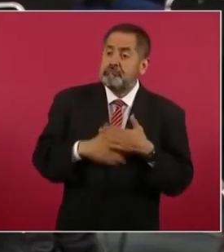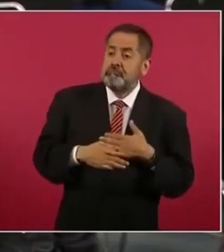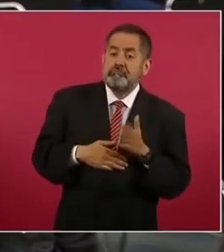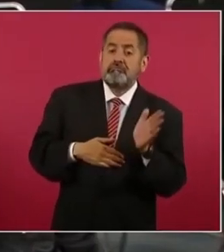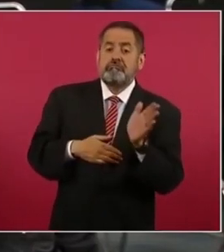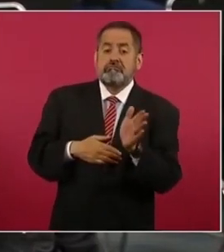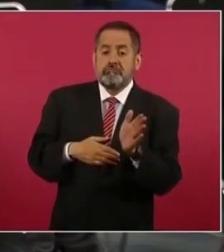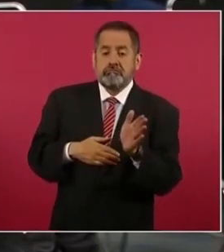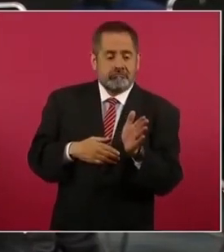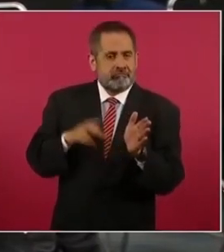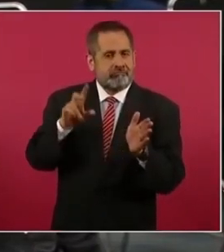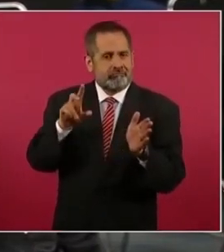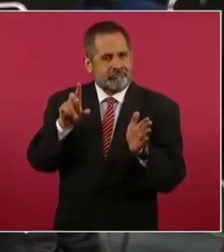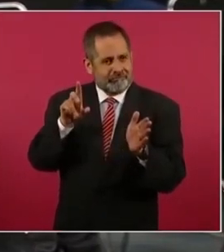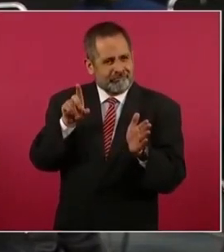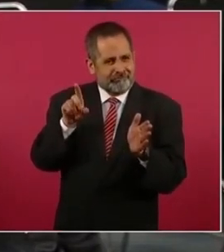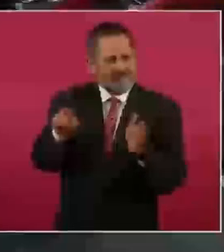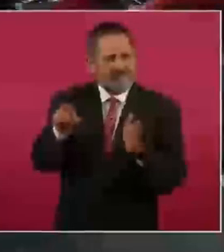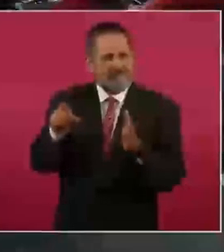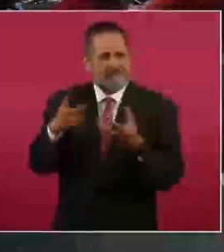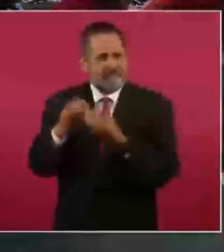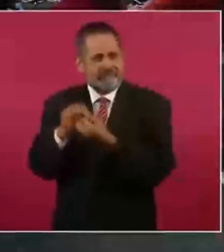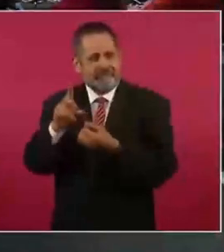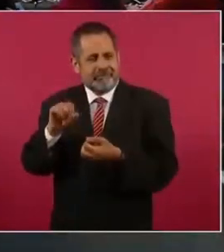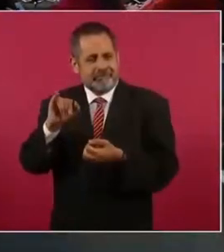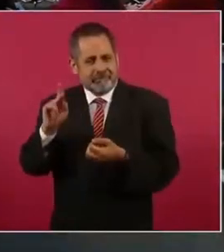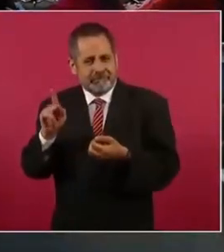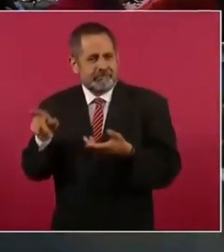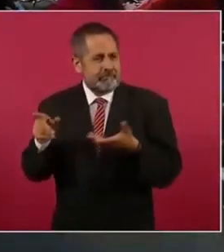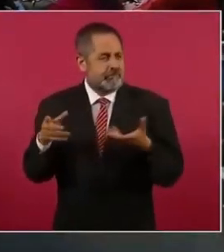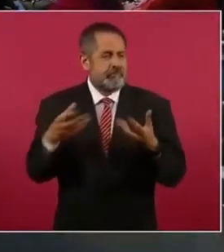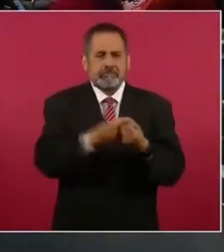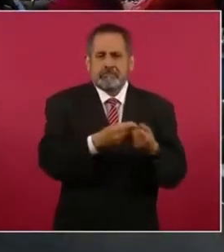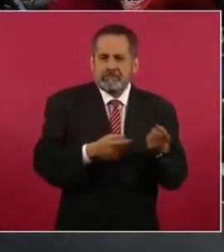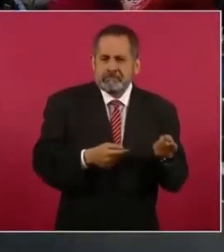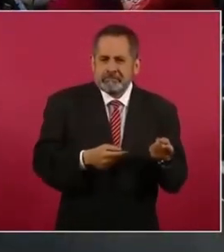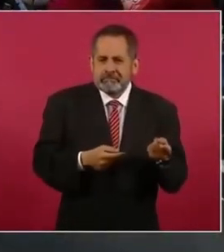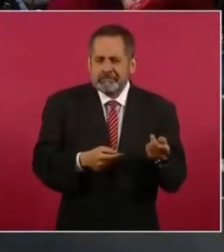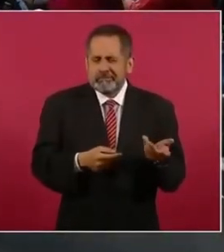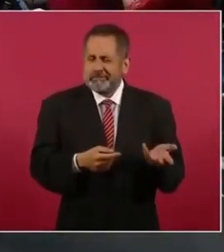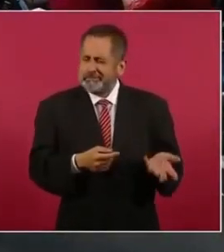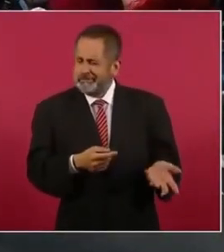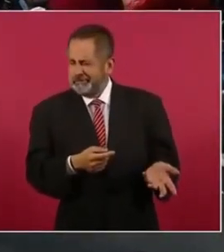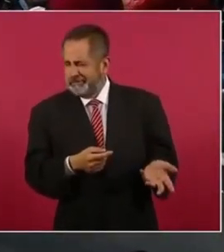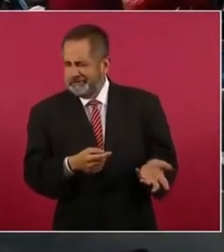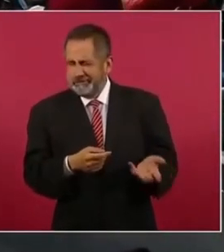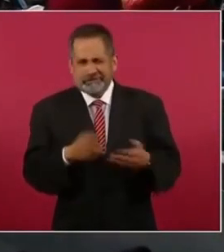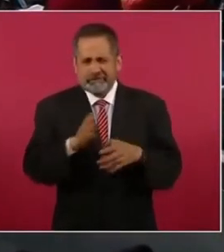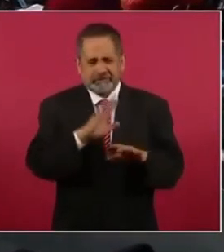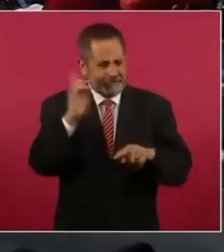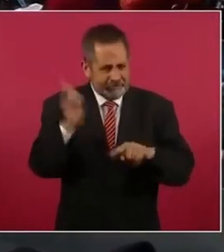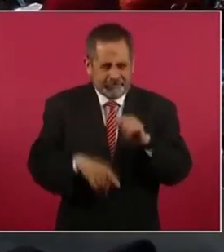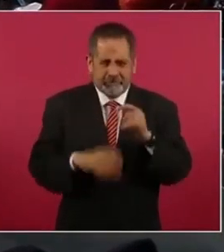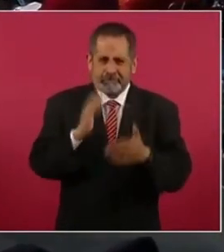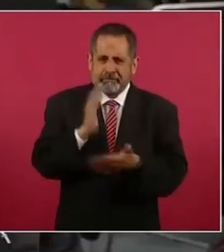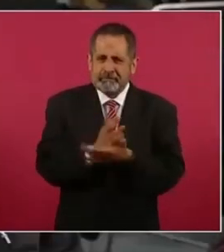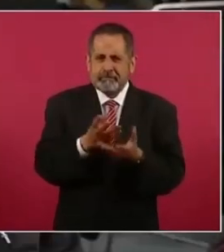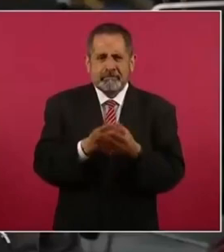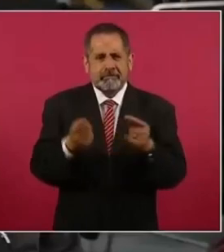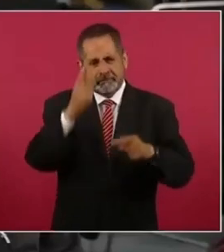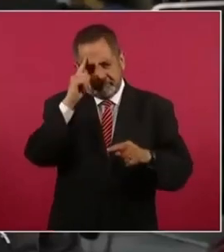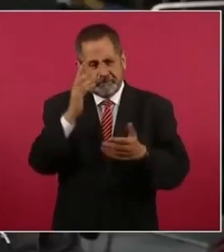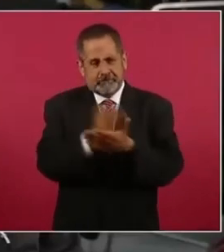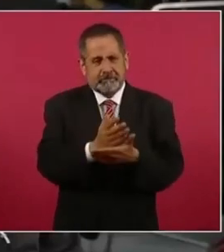Federal de Seguridad. Entonces, preguntarle, presidente, ¿qué se puede hacer en México para que ya no exista esta colusión